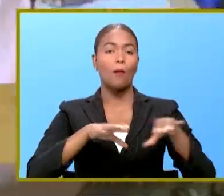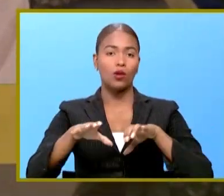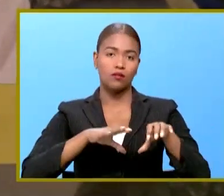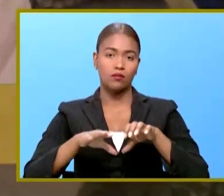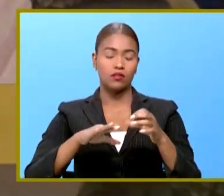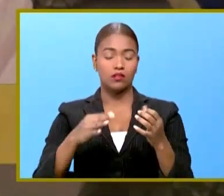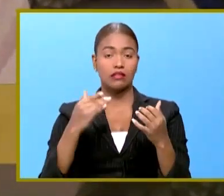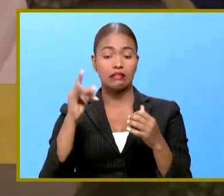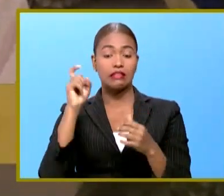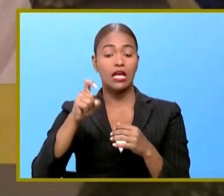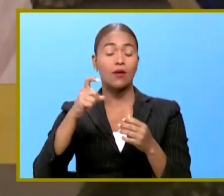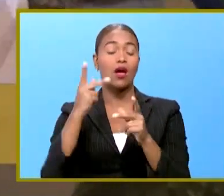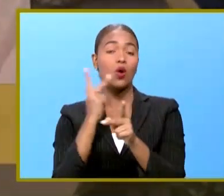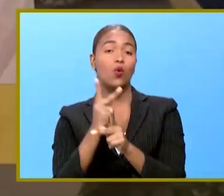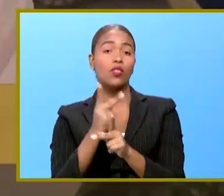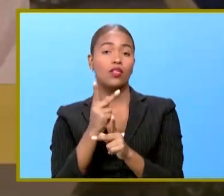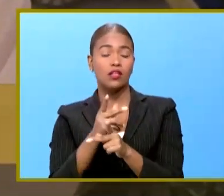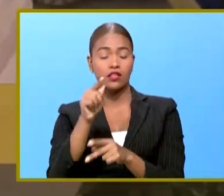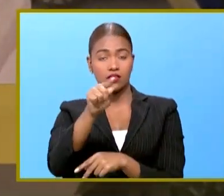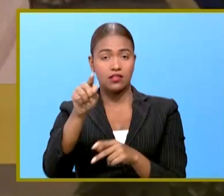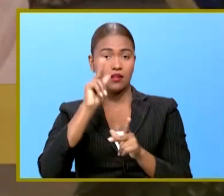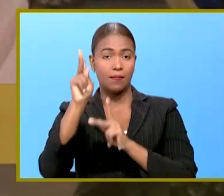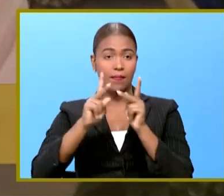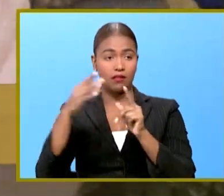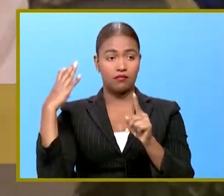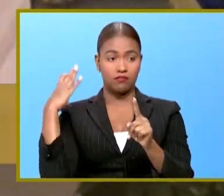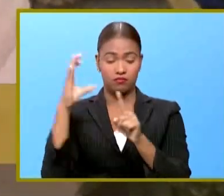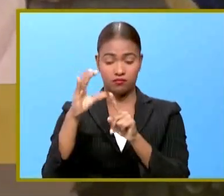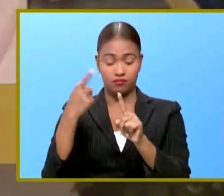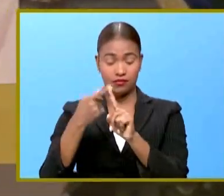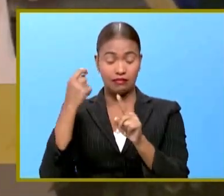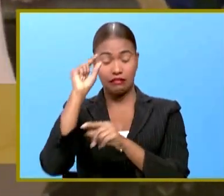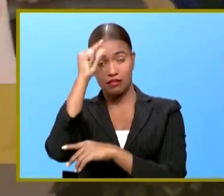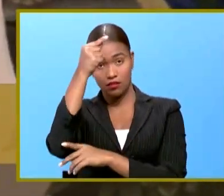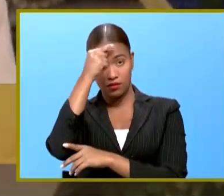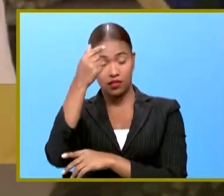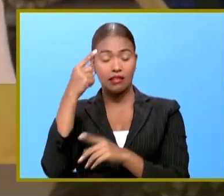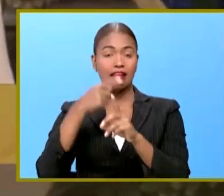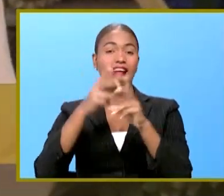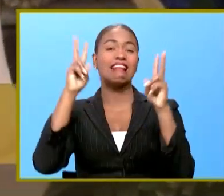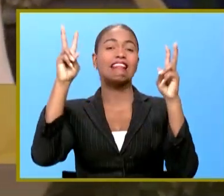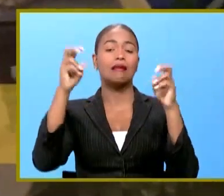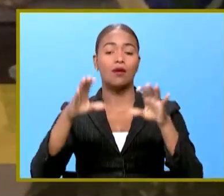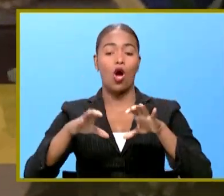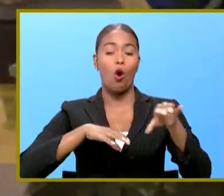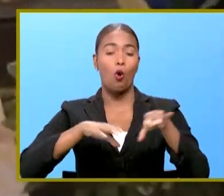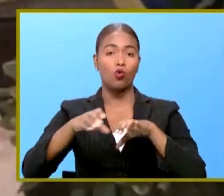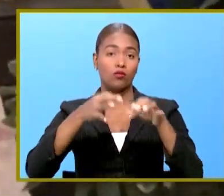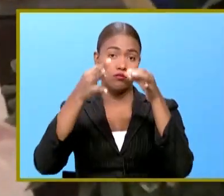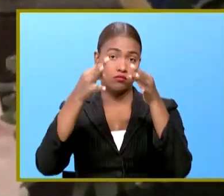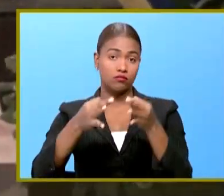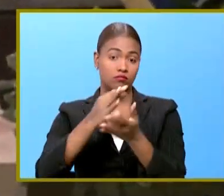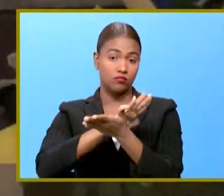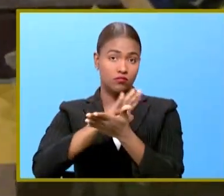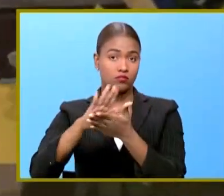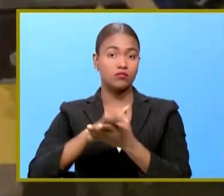que deben observar los funcionarios del gobierno en materia de conducta ética.